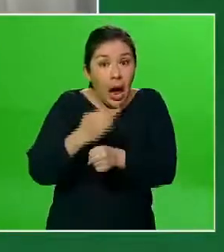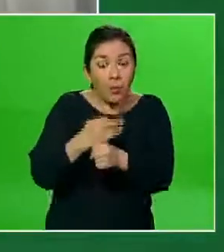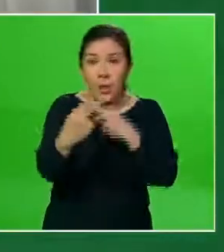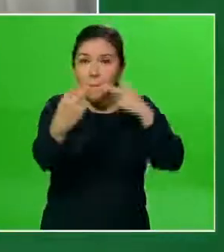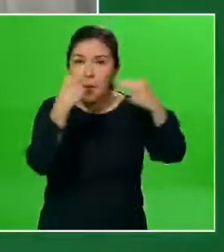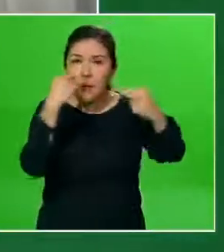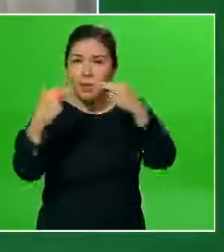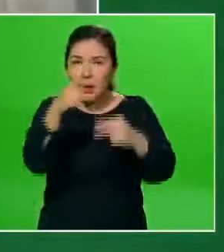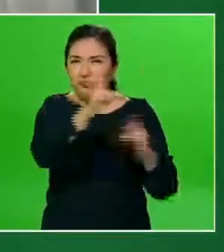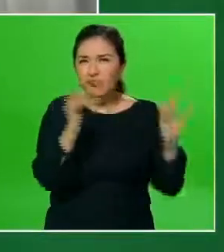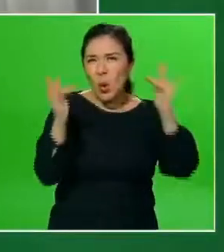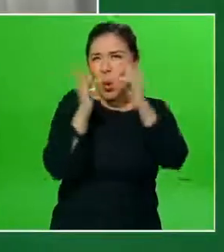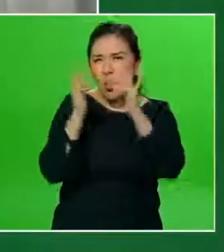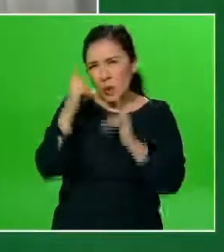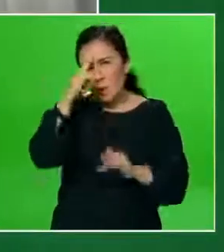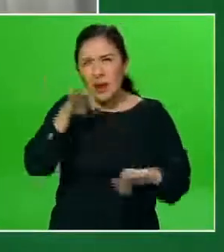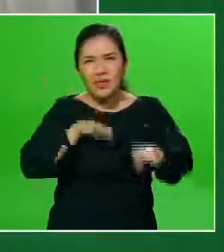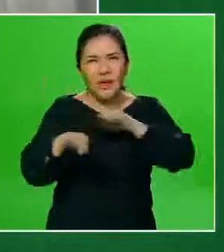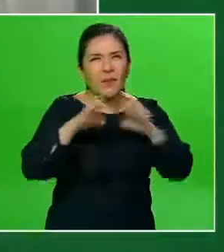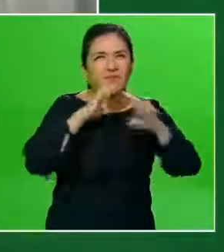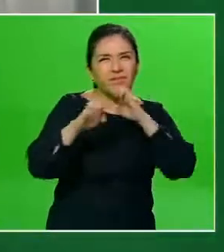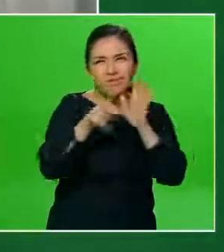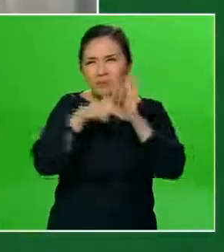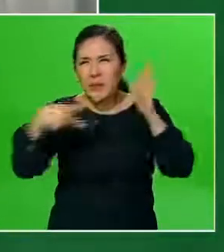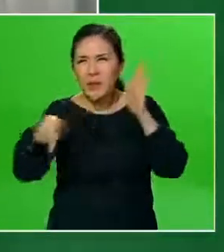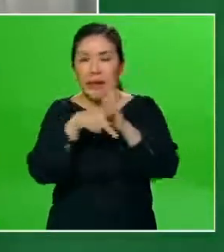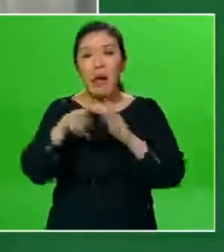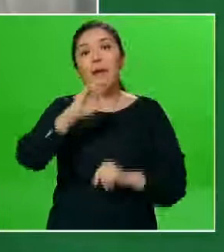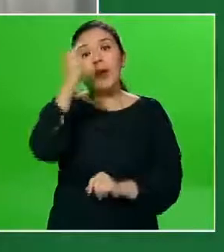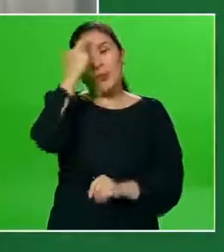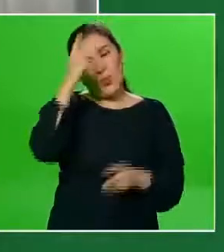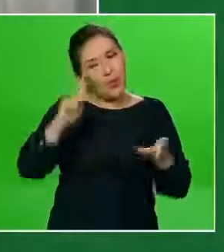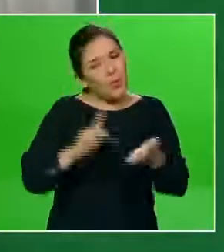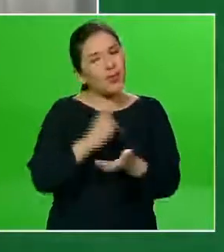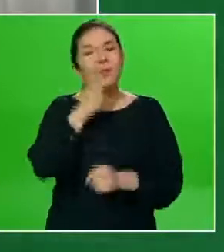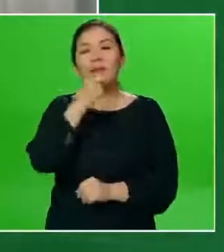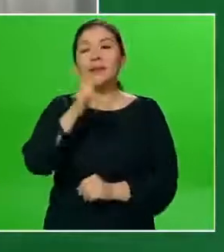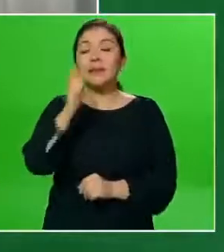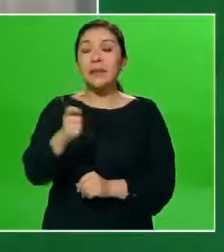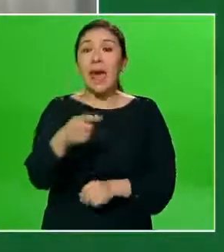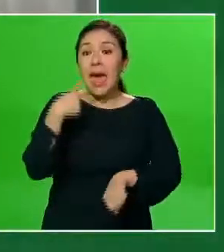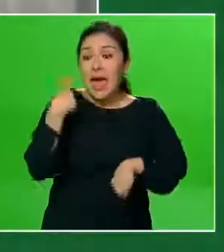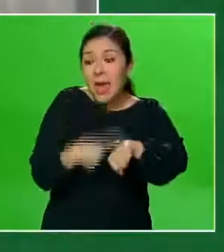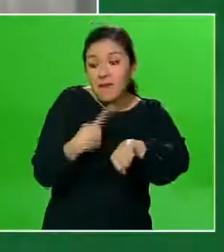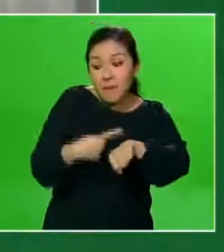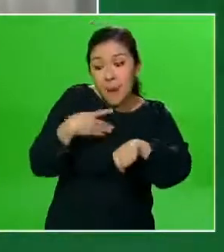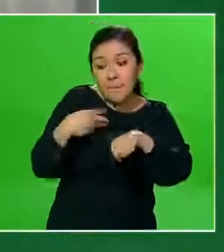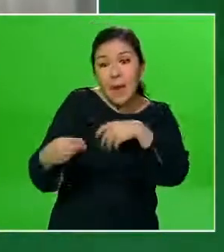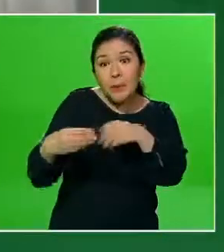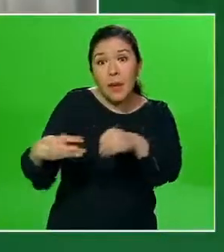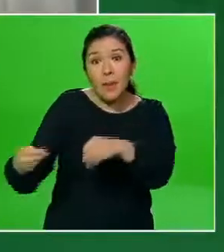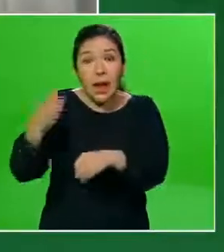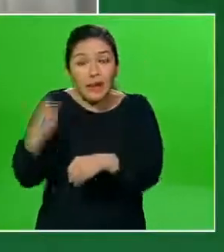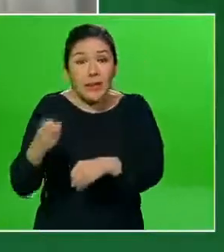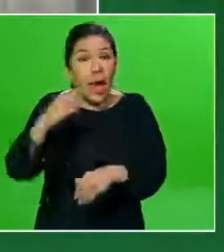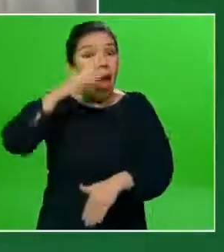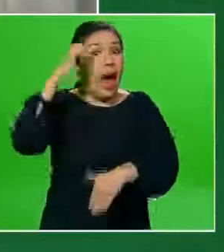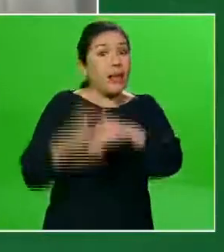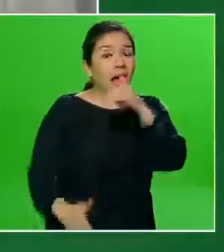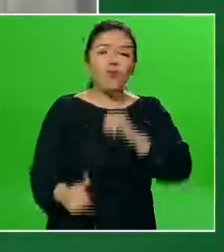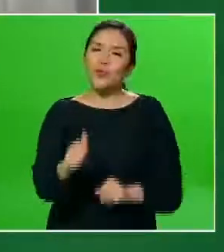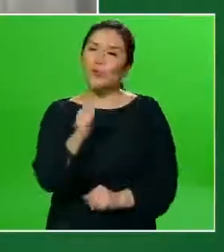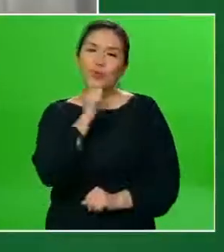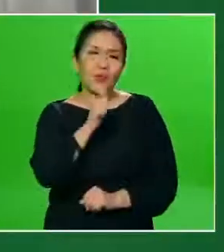conectados con nosotros, hacer nuevamente el recordatorio de que la epidemia y la pandemia no han